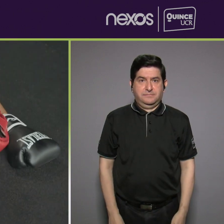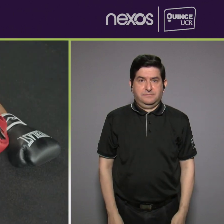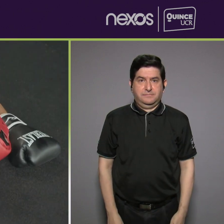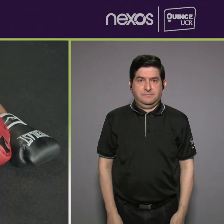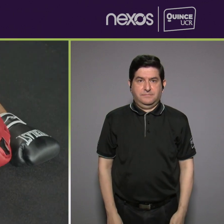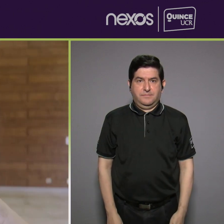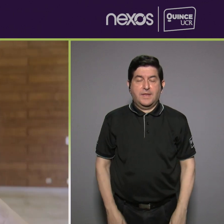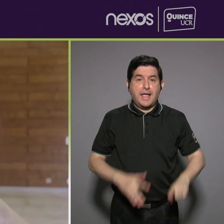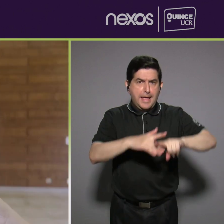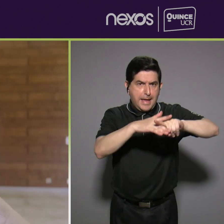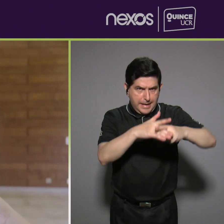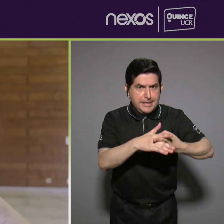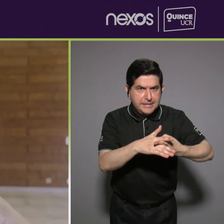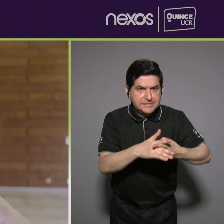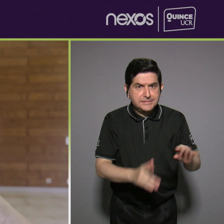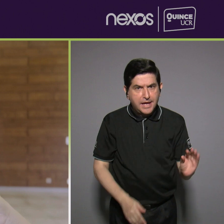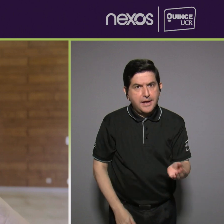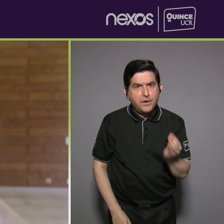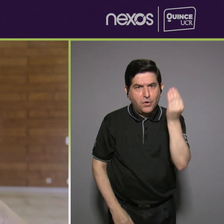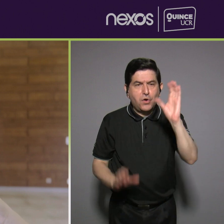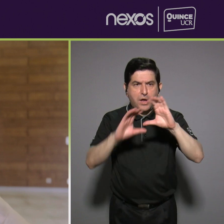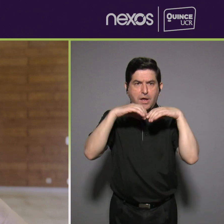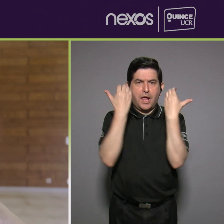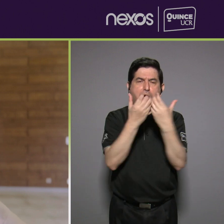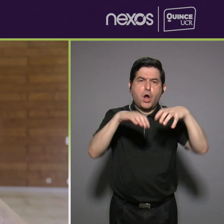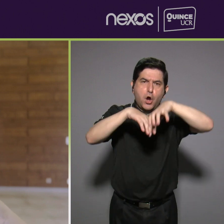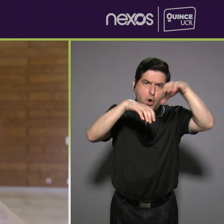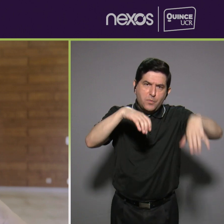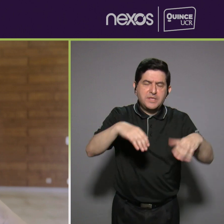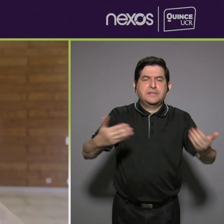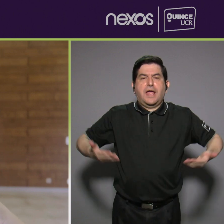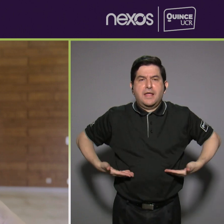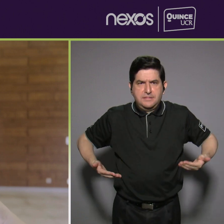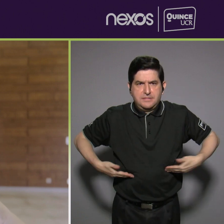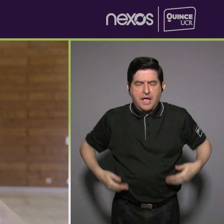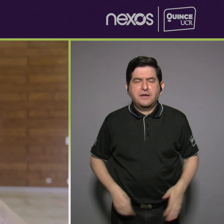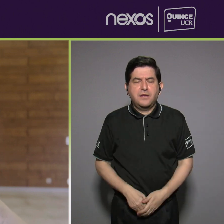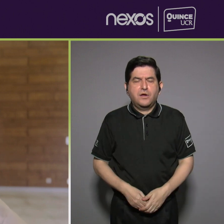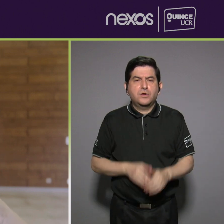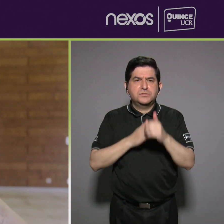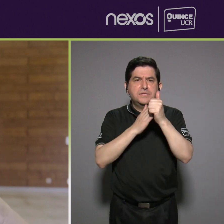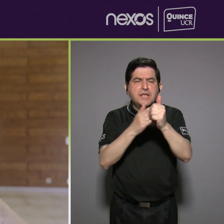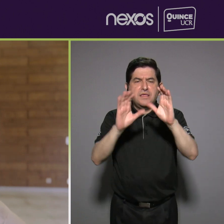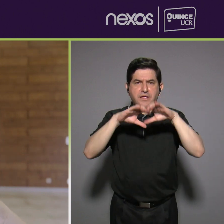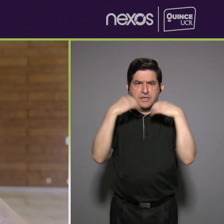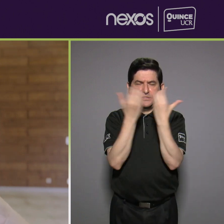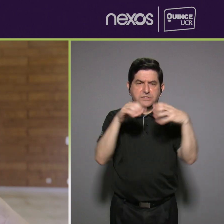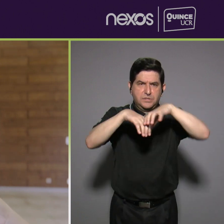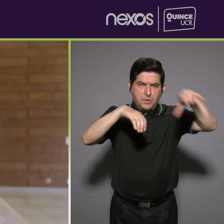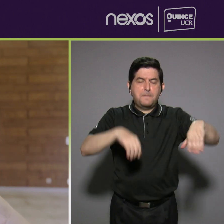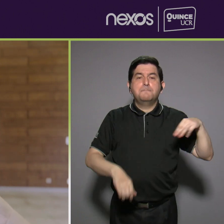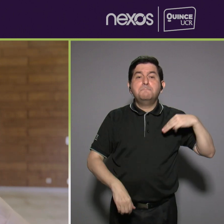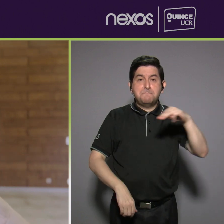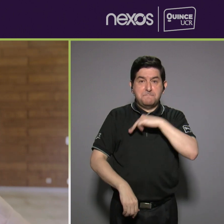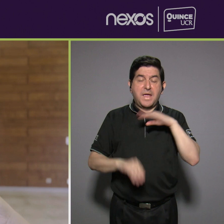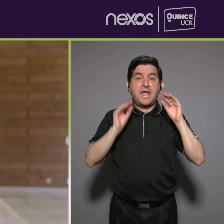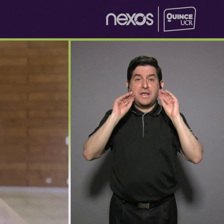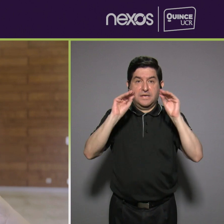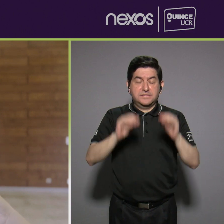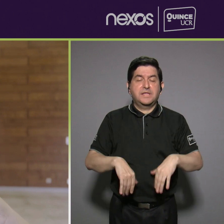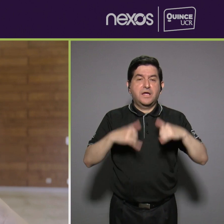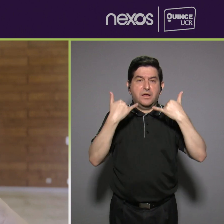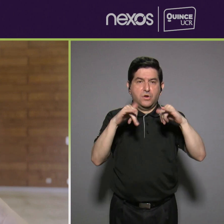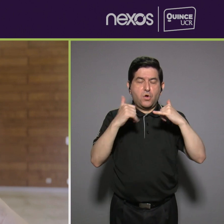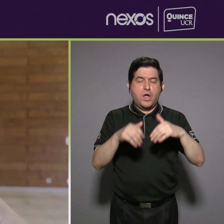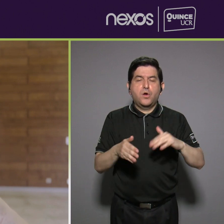Hay que iniciar con los jóvenes en comités cantonales, entrenadores, dirigentes de comités cantonales, el mismo Ministerio de Educación a nivel de Juegos